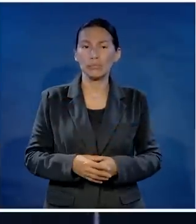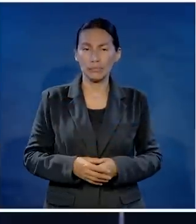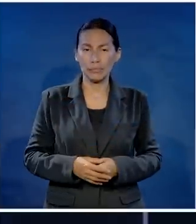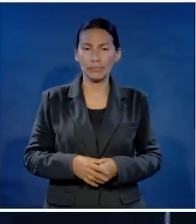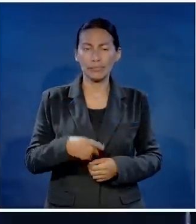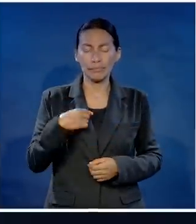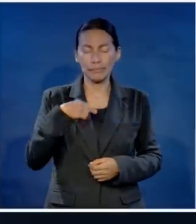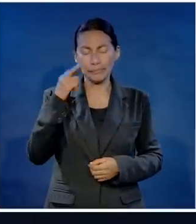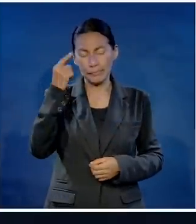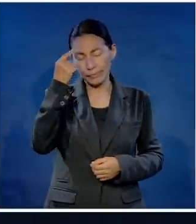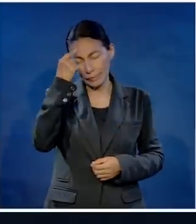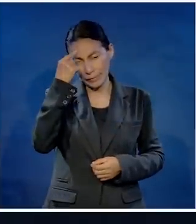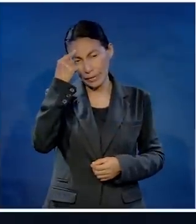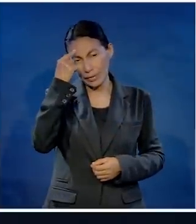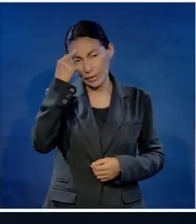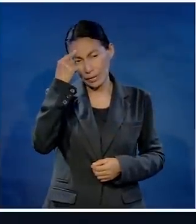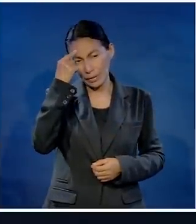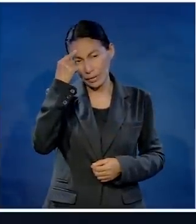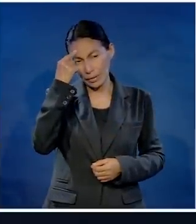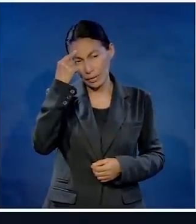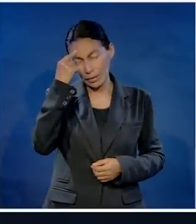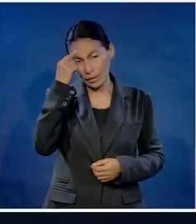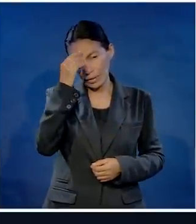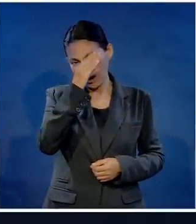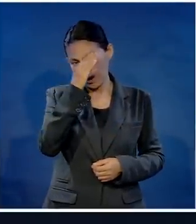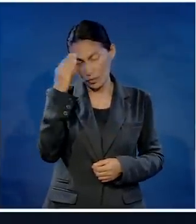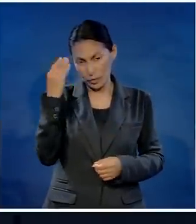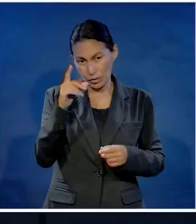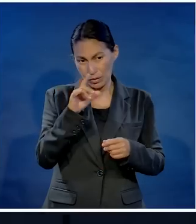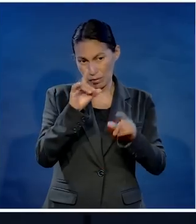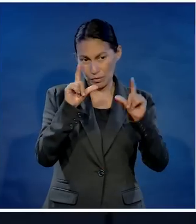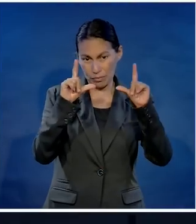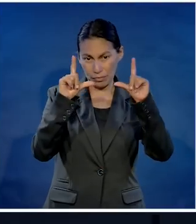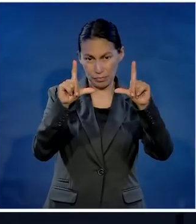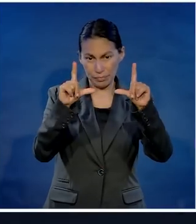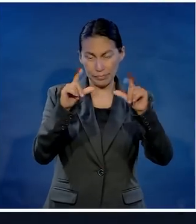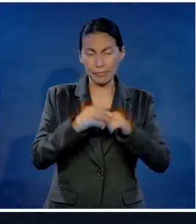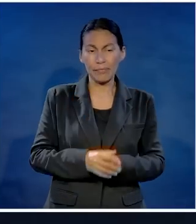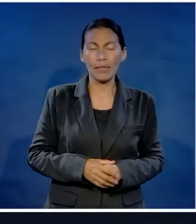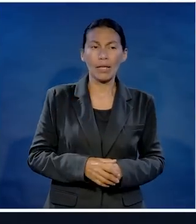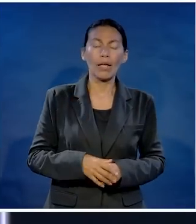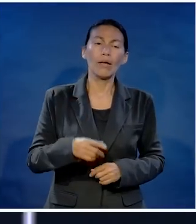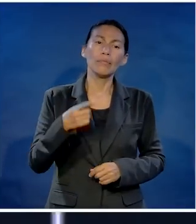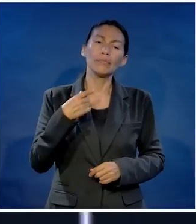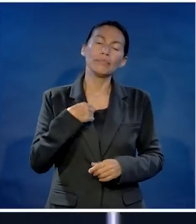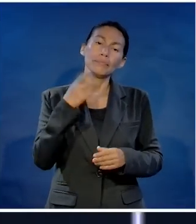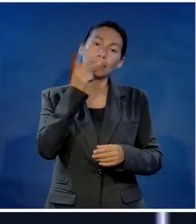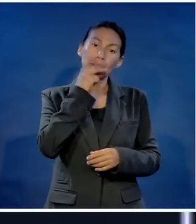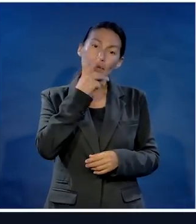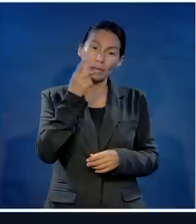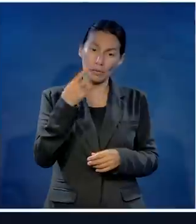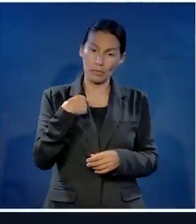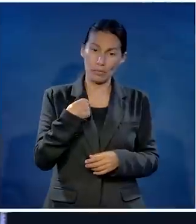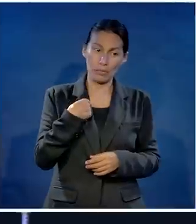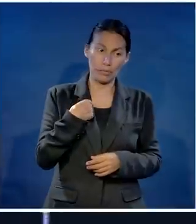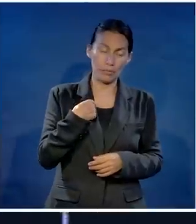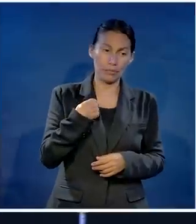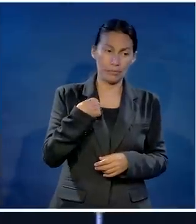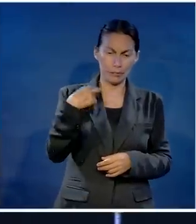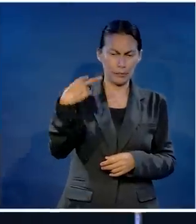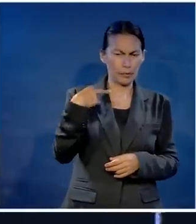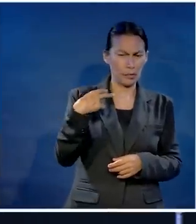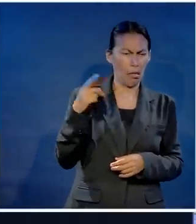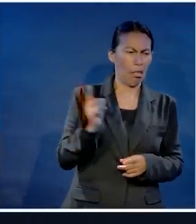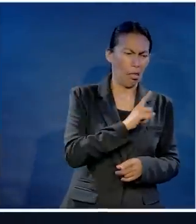Y si quieres ser uno más profundo, eso me recordó esa foto, pero lo aprendí en otro momento. Cuando un pastor al que aprecio mucho,